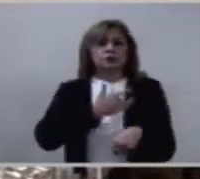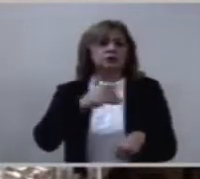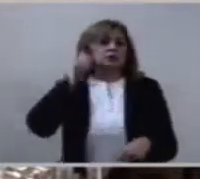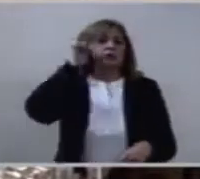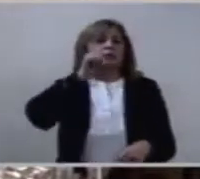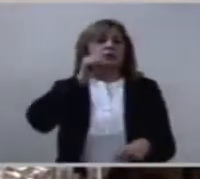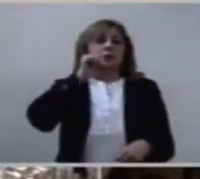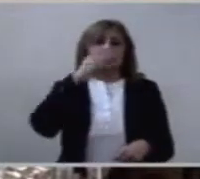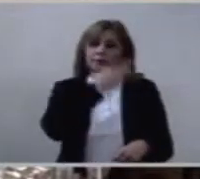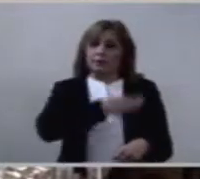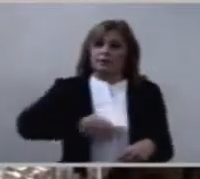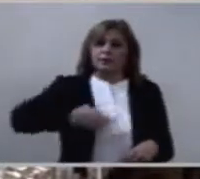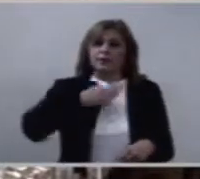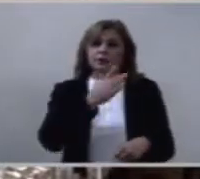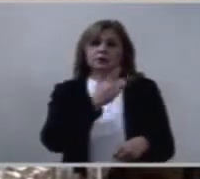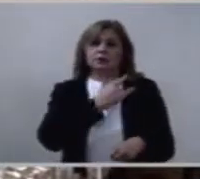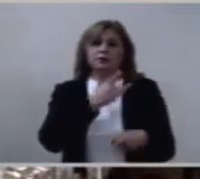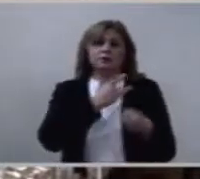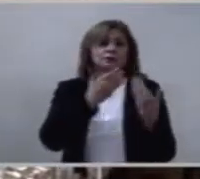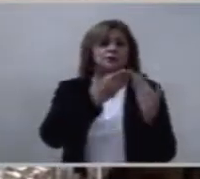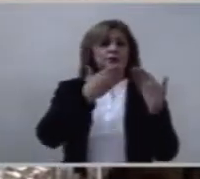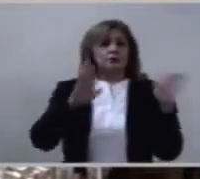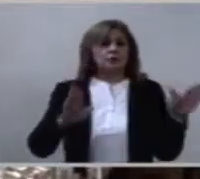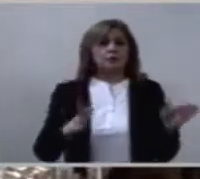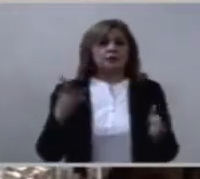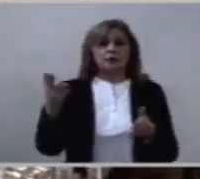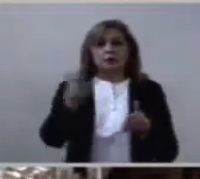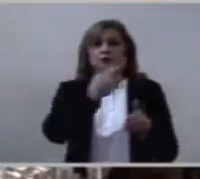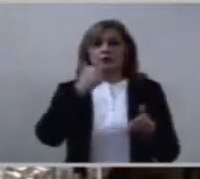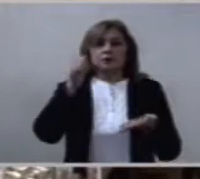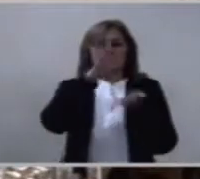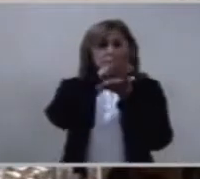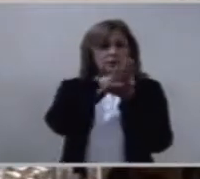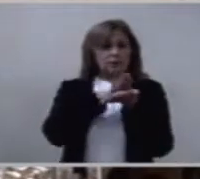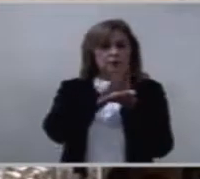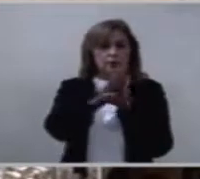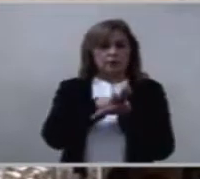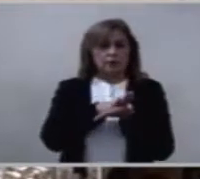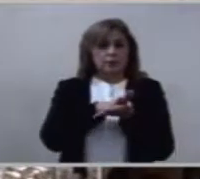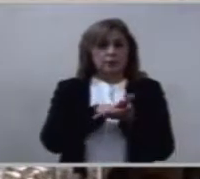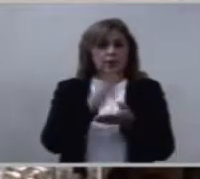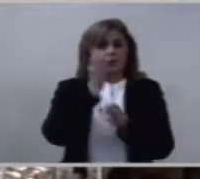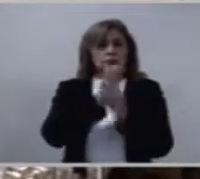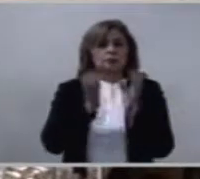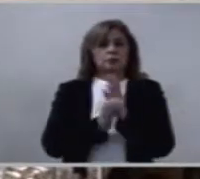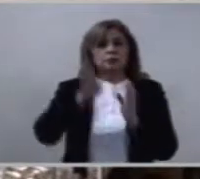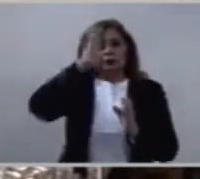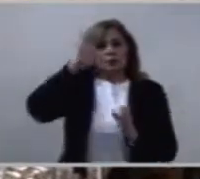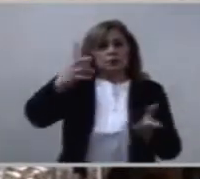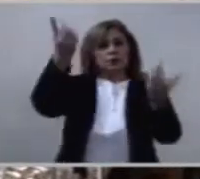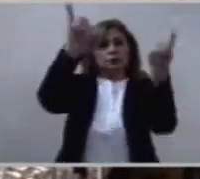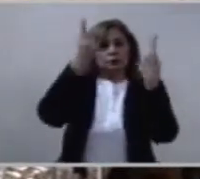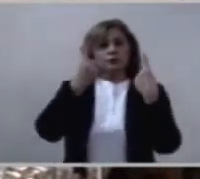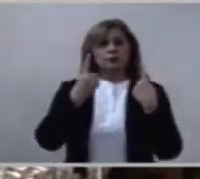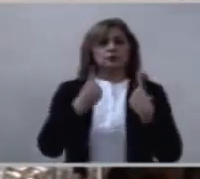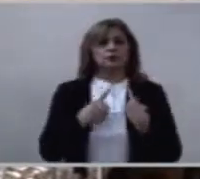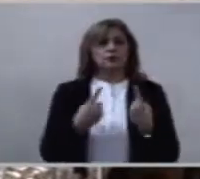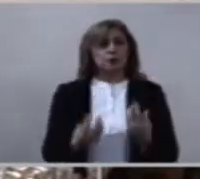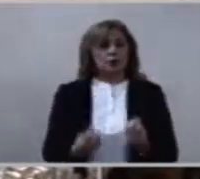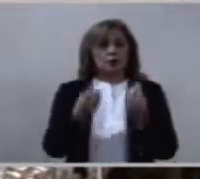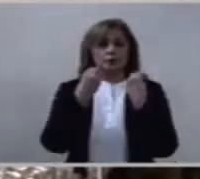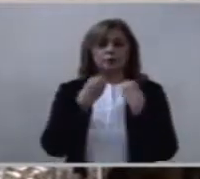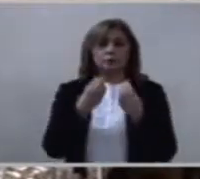con humildad el denario que el Señor nos paga. Y que es mucho,